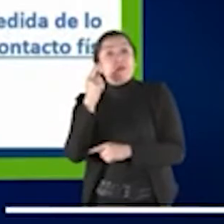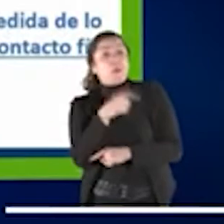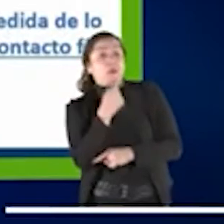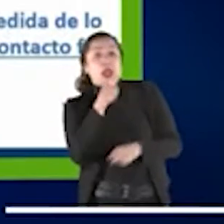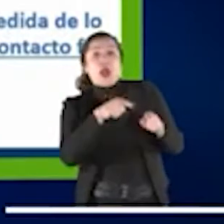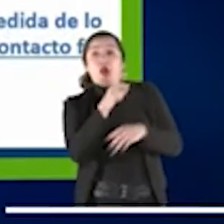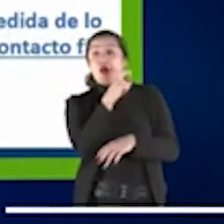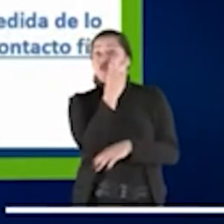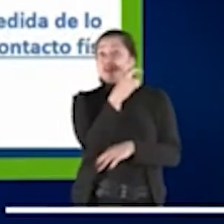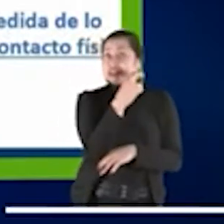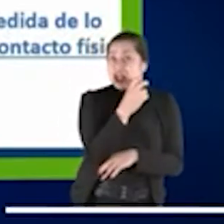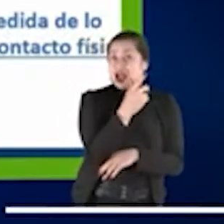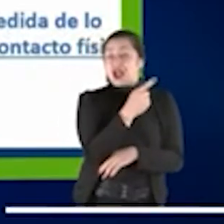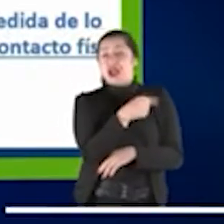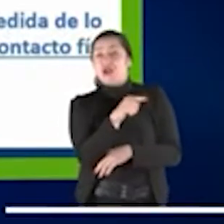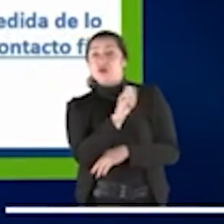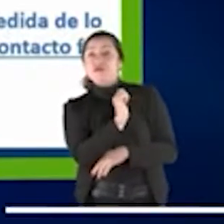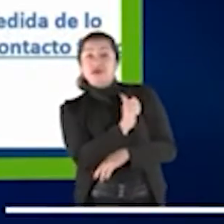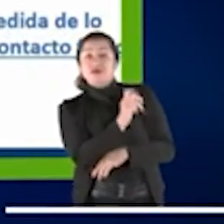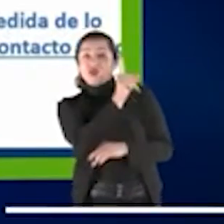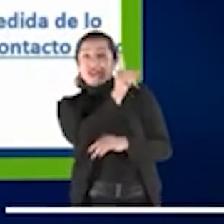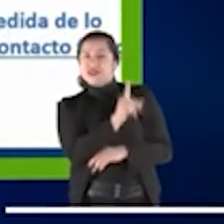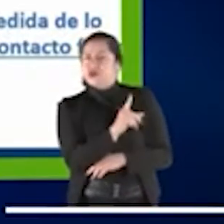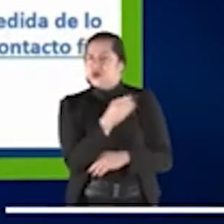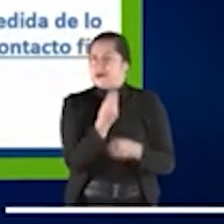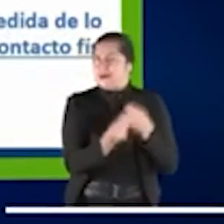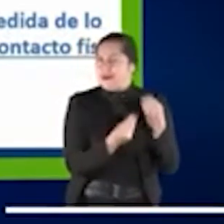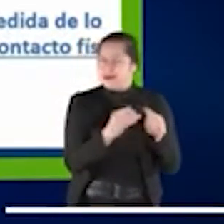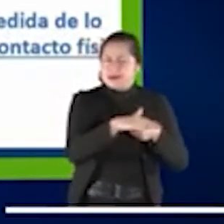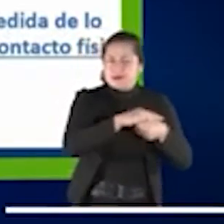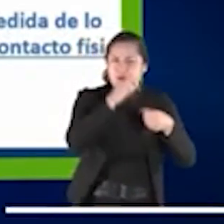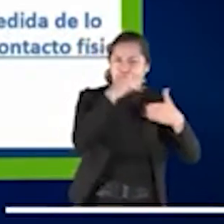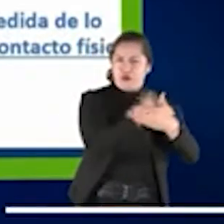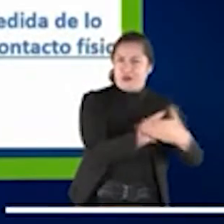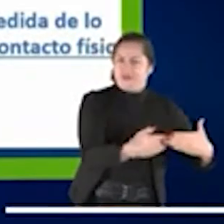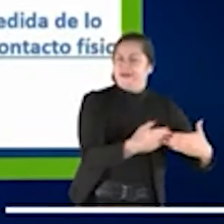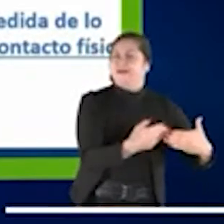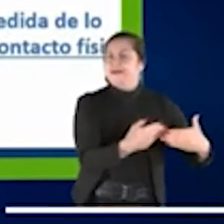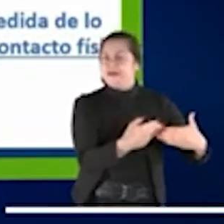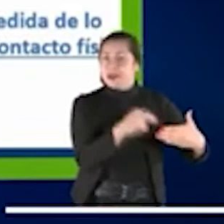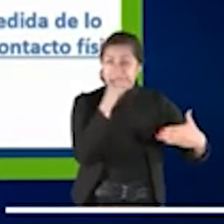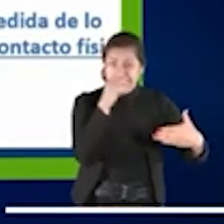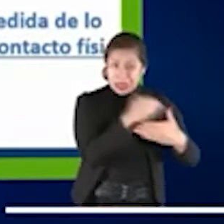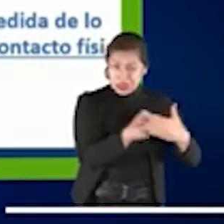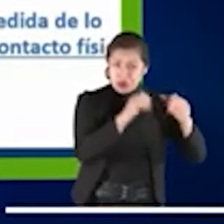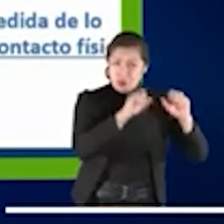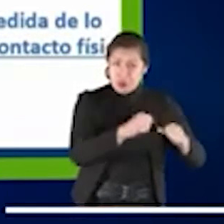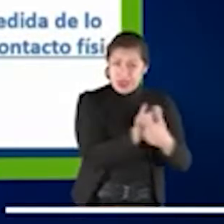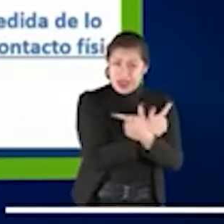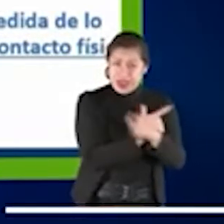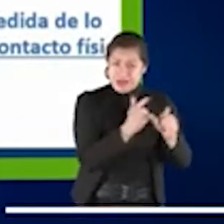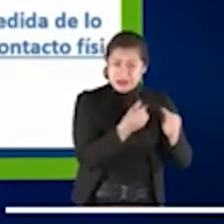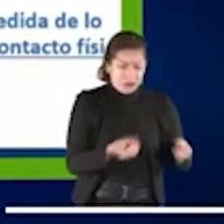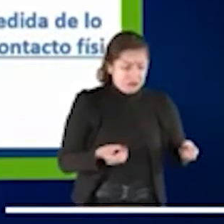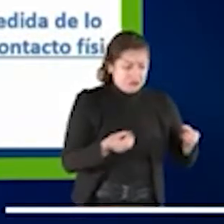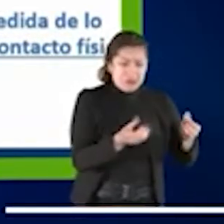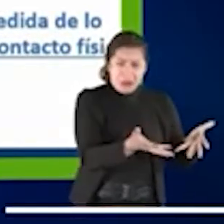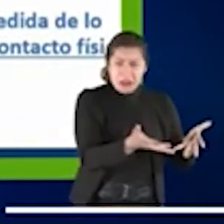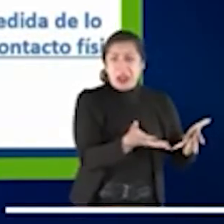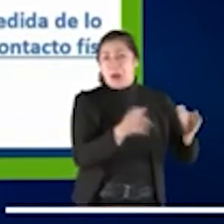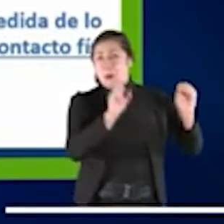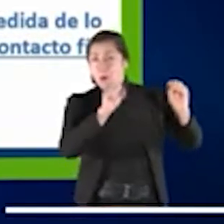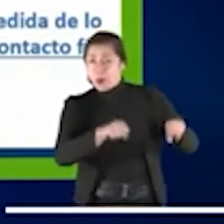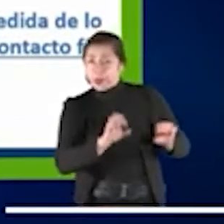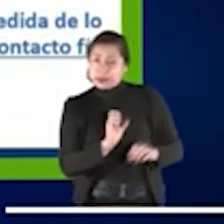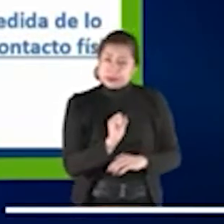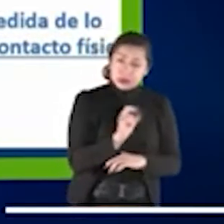magistrado que tenga que tomar la decisión si una medida, si un niño puede ser desjudicializado o no, la información